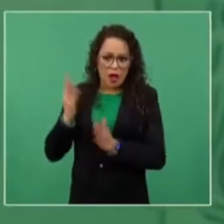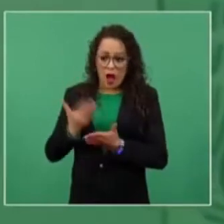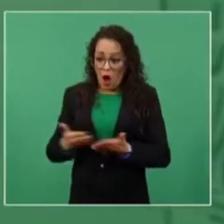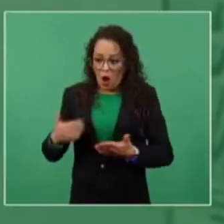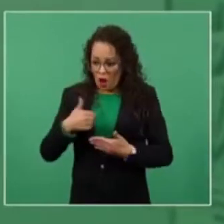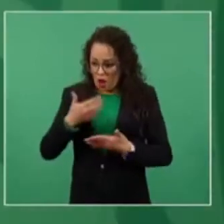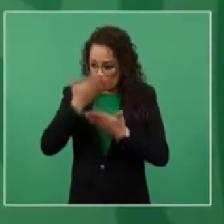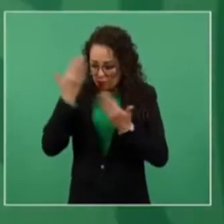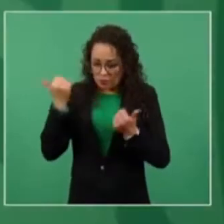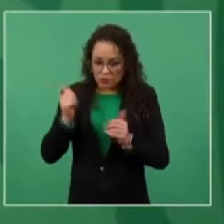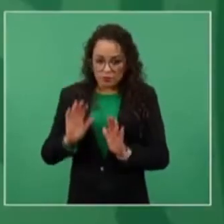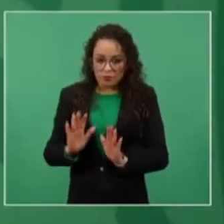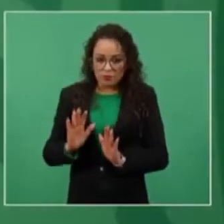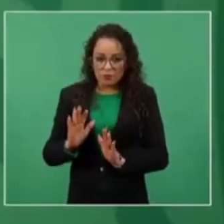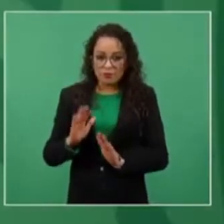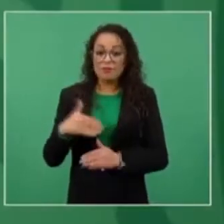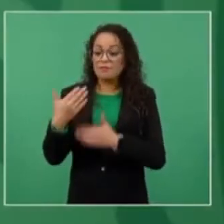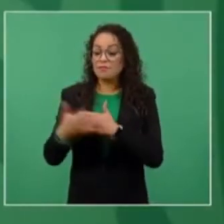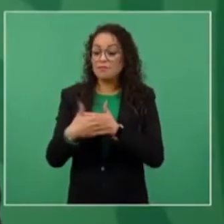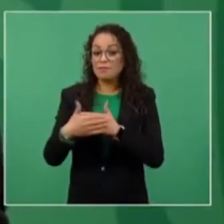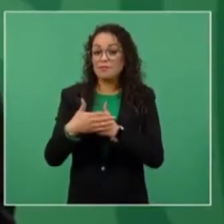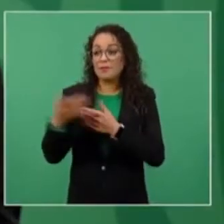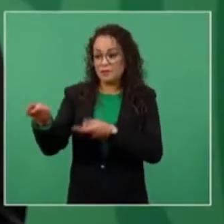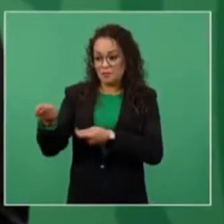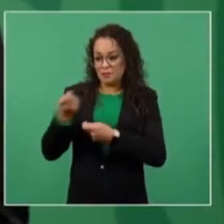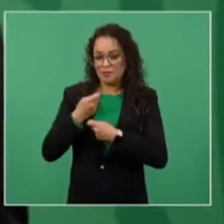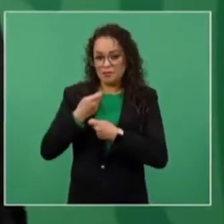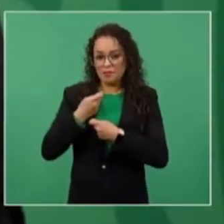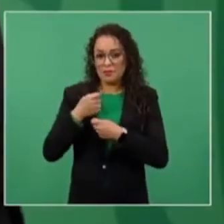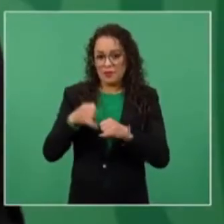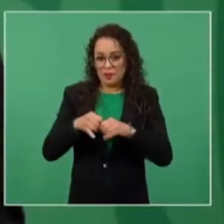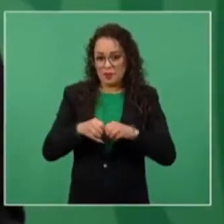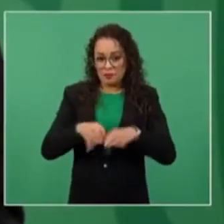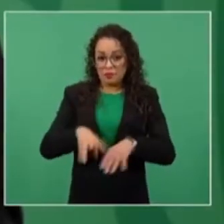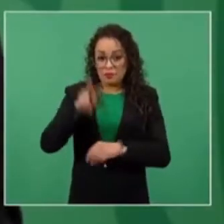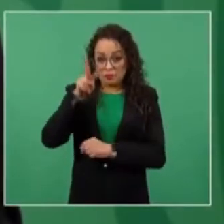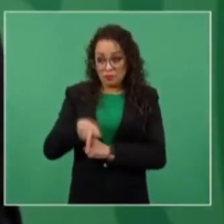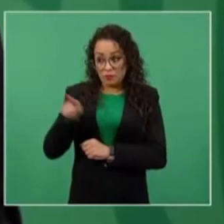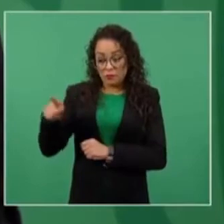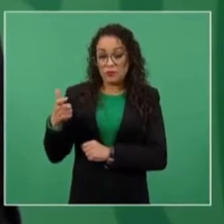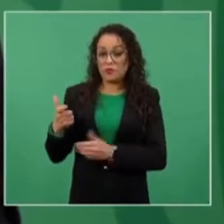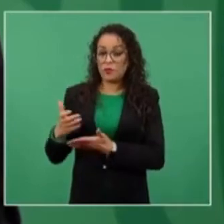no tarda y nos va a llegar el reporte, cobraban muchísimo,